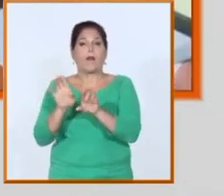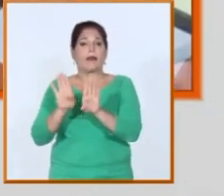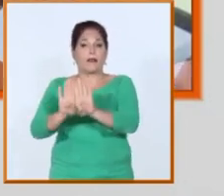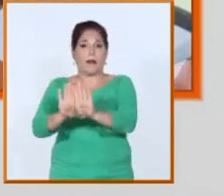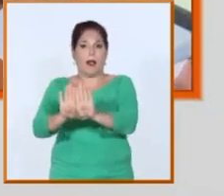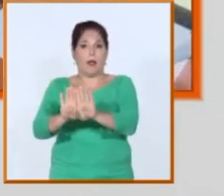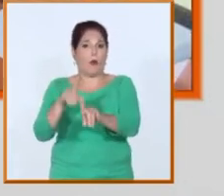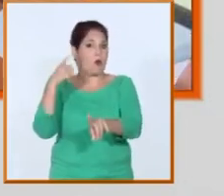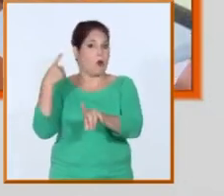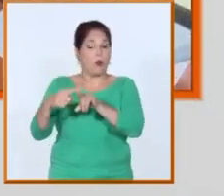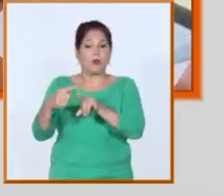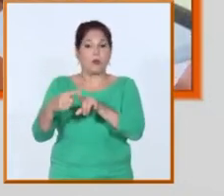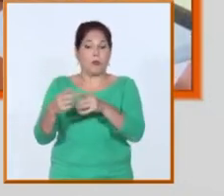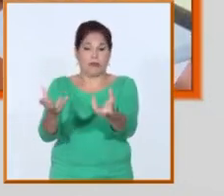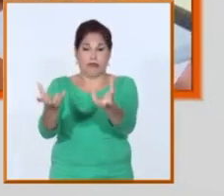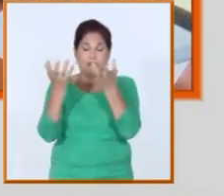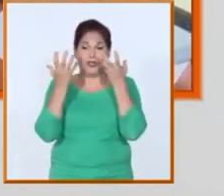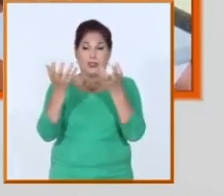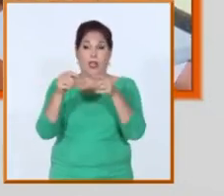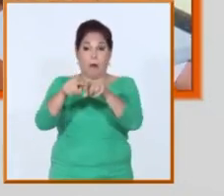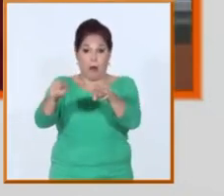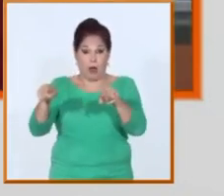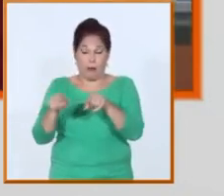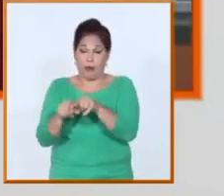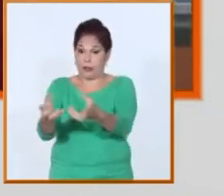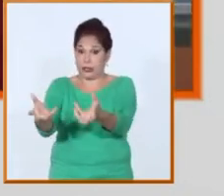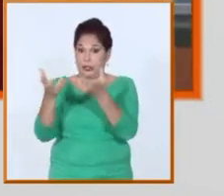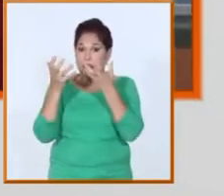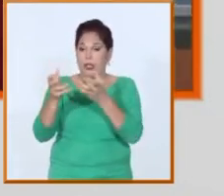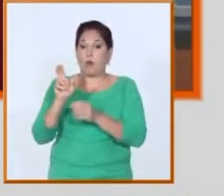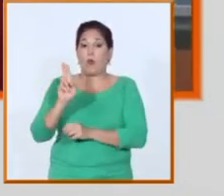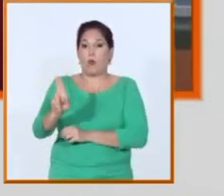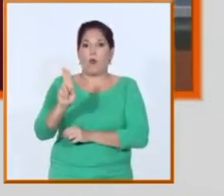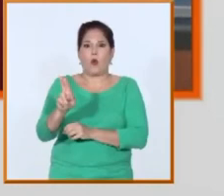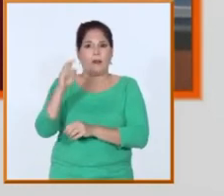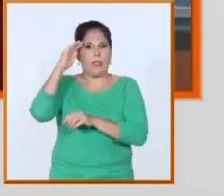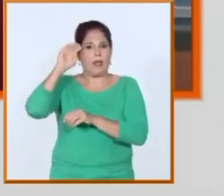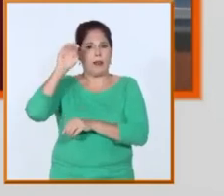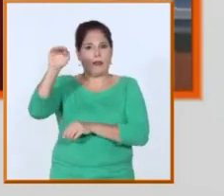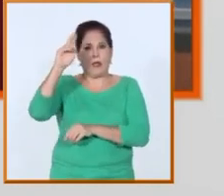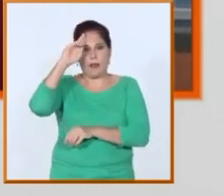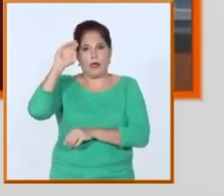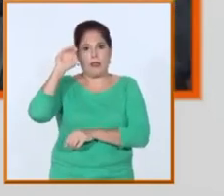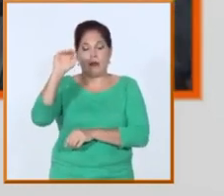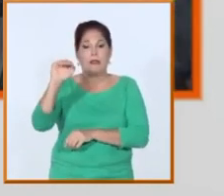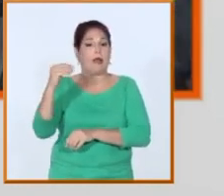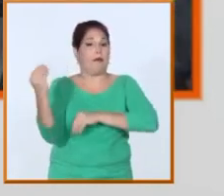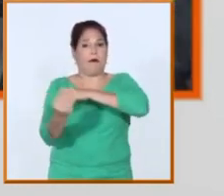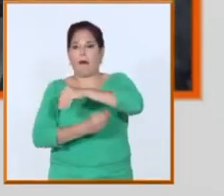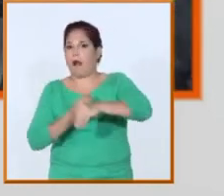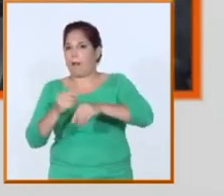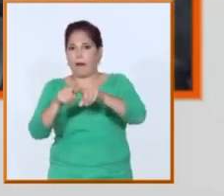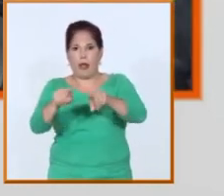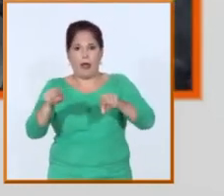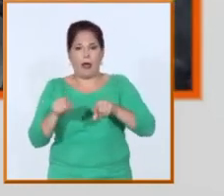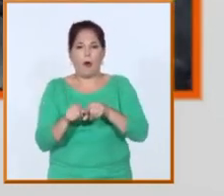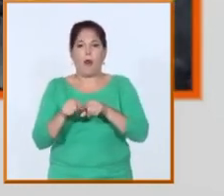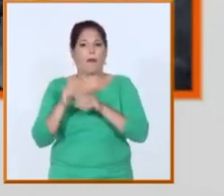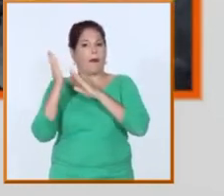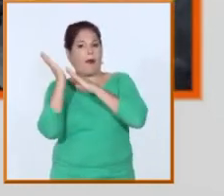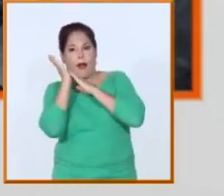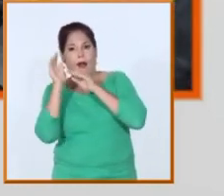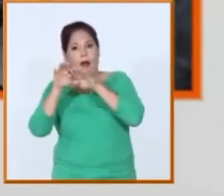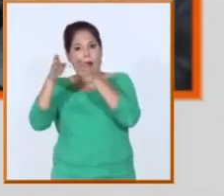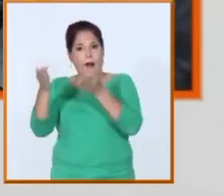sobreexplotaron para poder atender la emergencia de una situación tan sensible en la atención a pacientes y esa